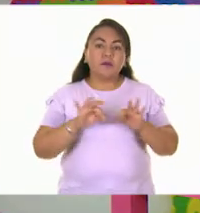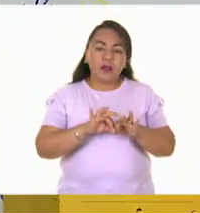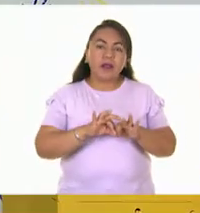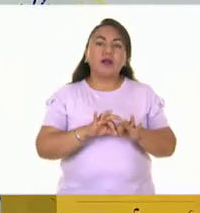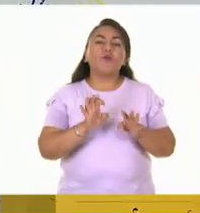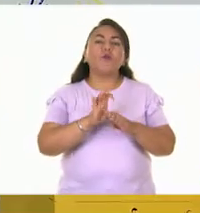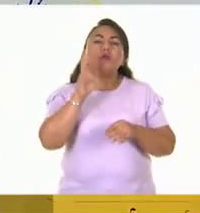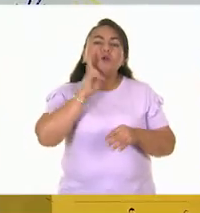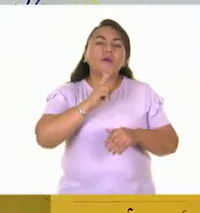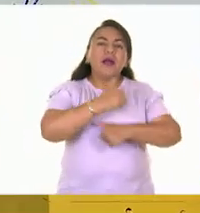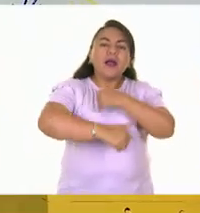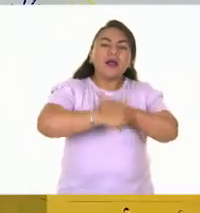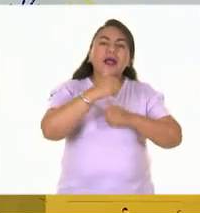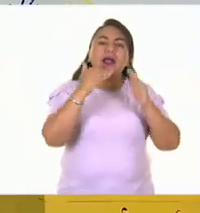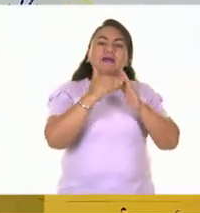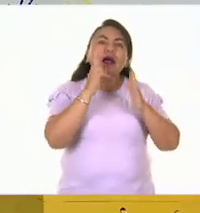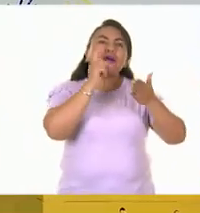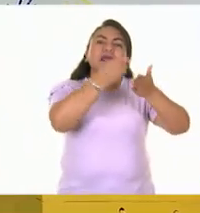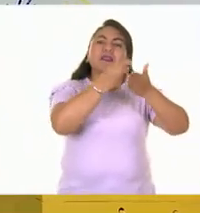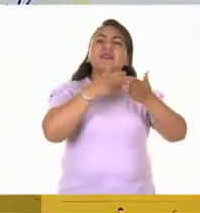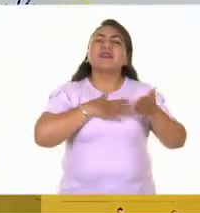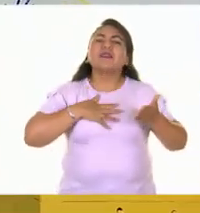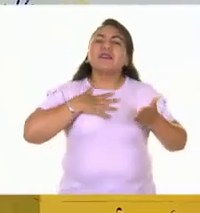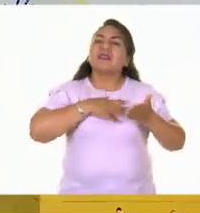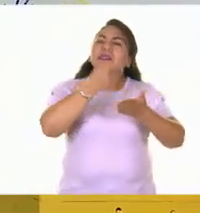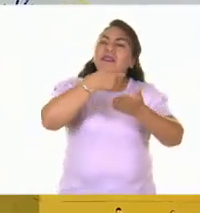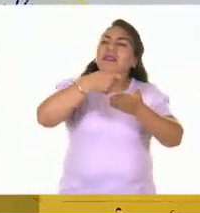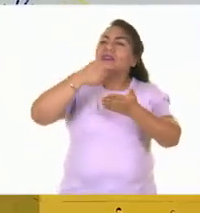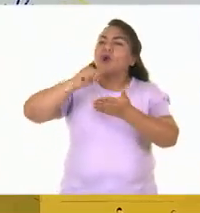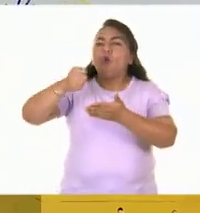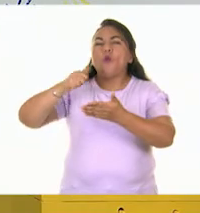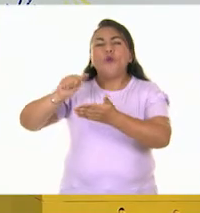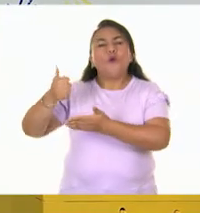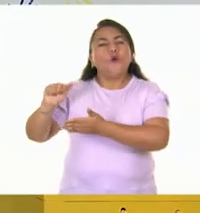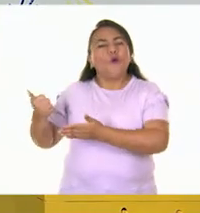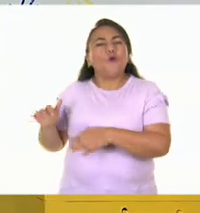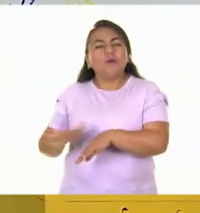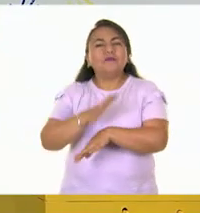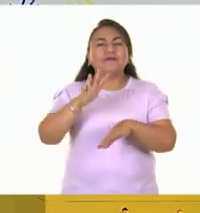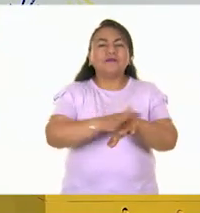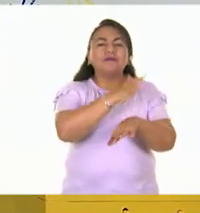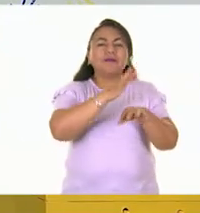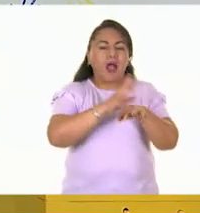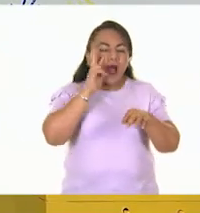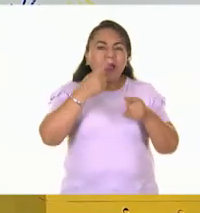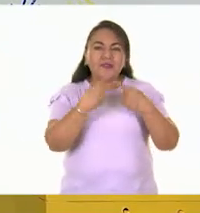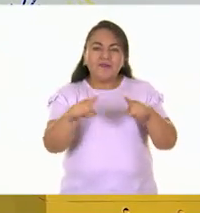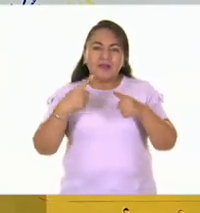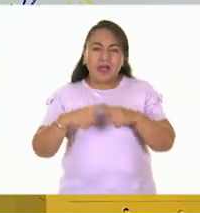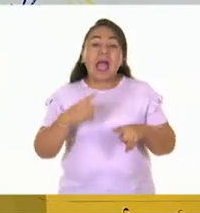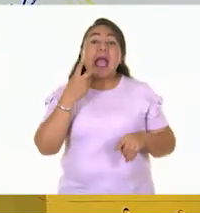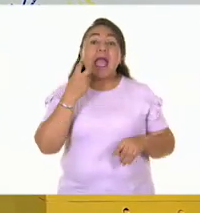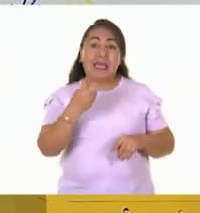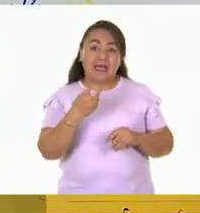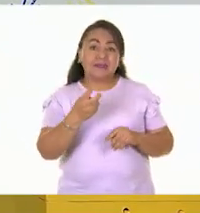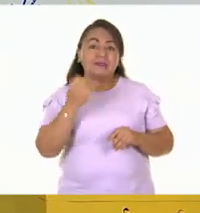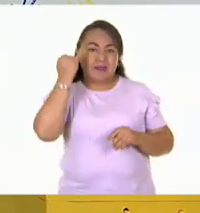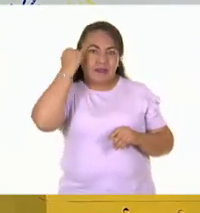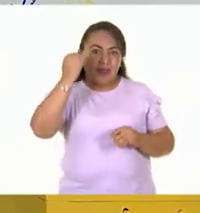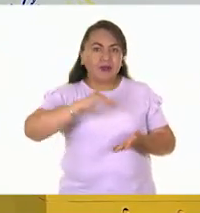estarlo experimentando en casa para descubrir diferentes tipos de texturas. Y bueno, pues esta estrategia